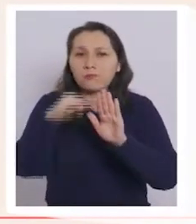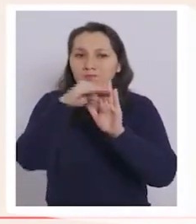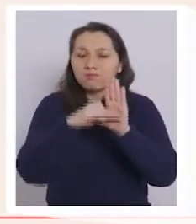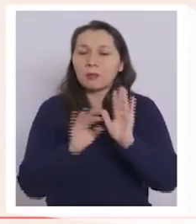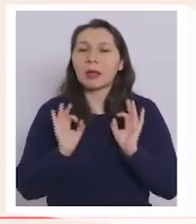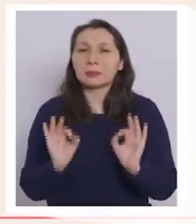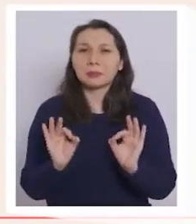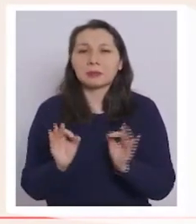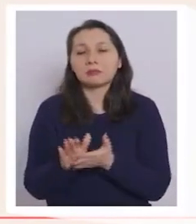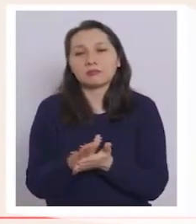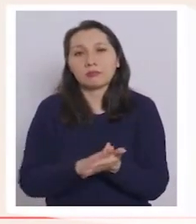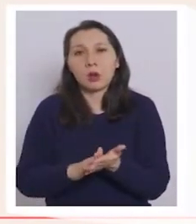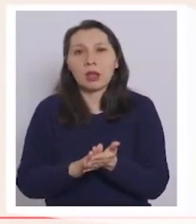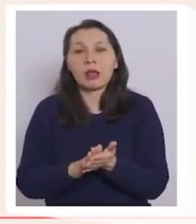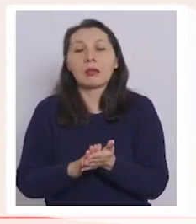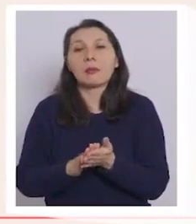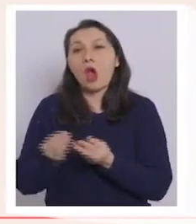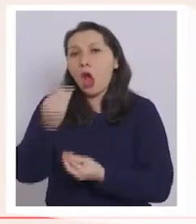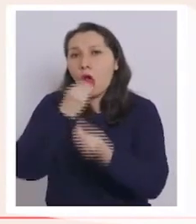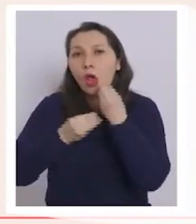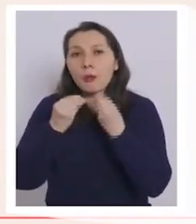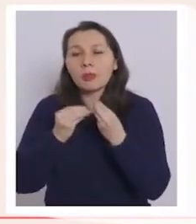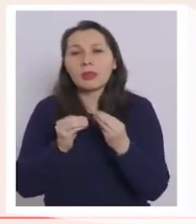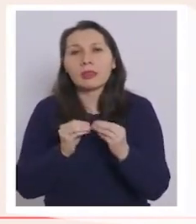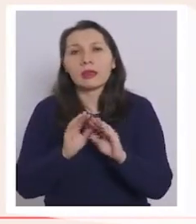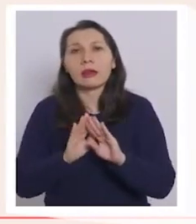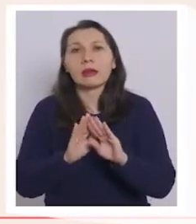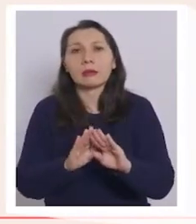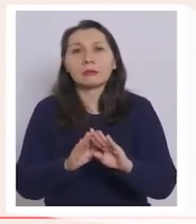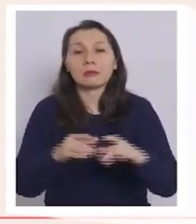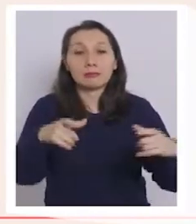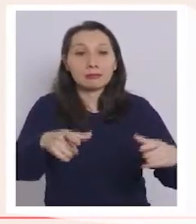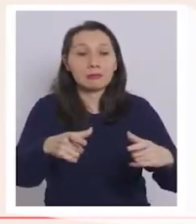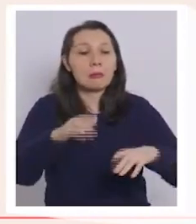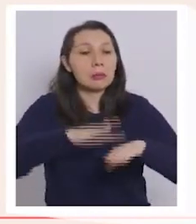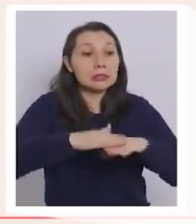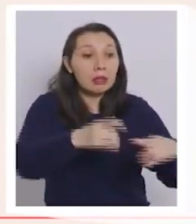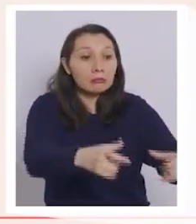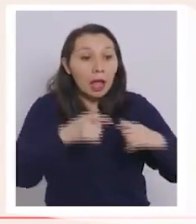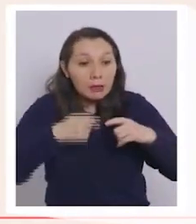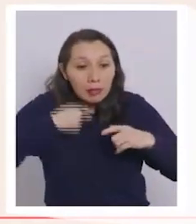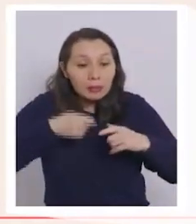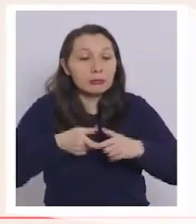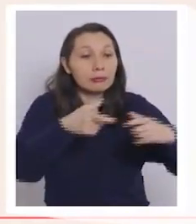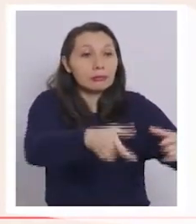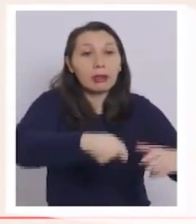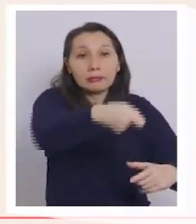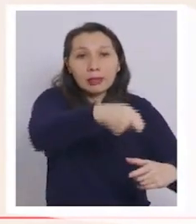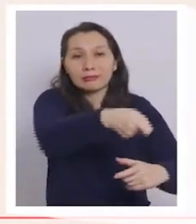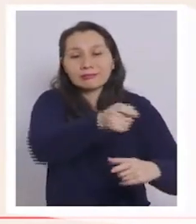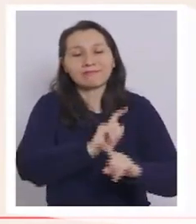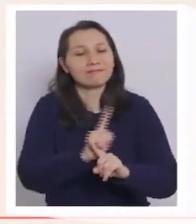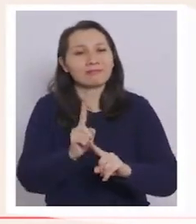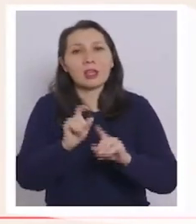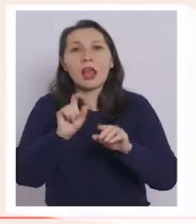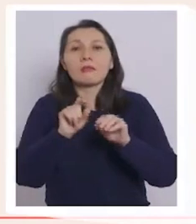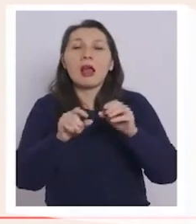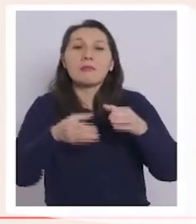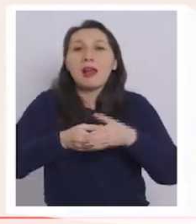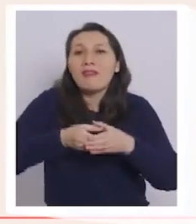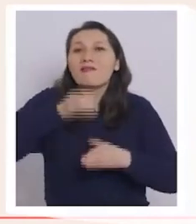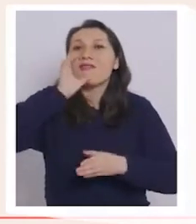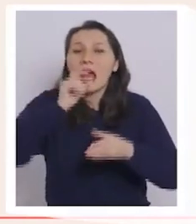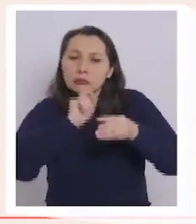especiales. Por ejemplo, evitar alimentos que estén en recipientes compartidos, marcar los vasos, evitar el contacto directo,